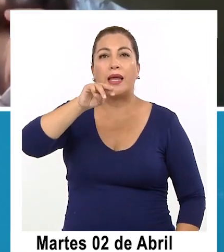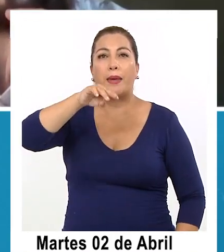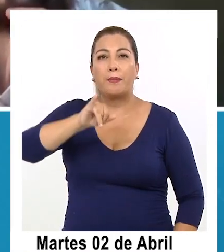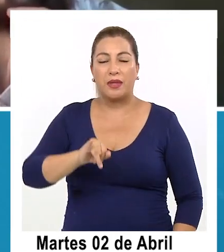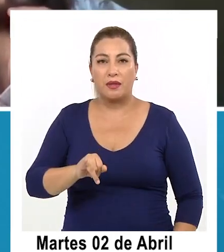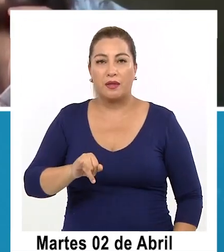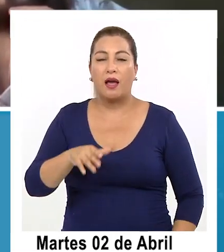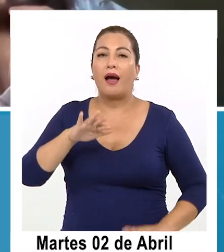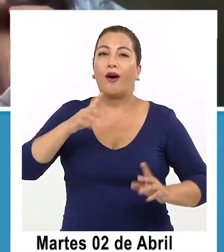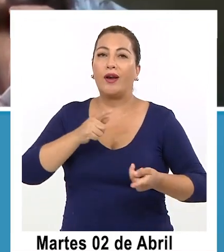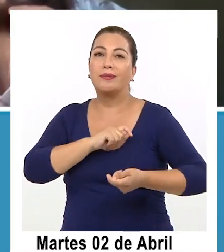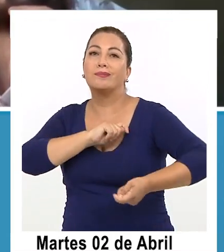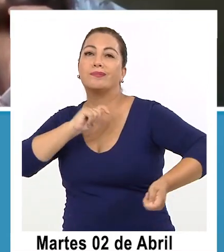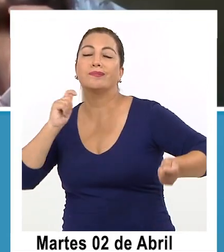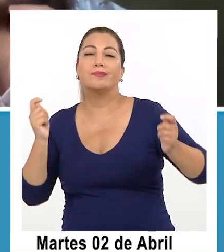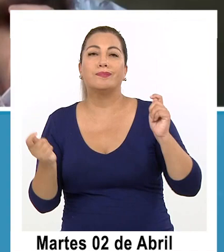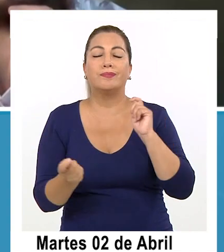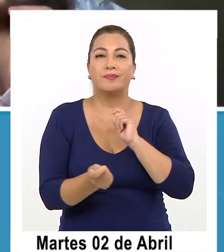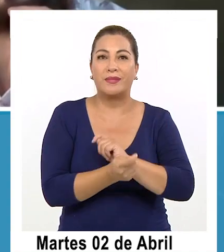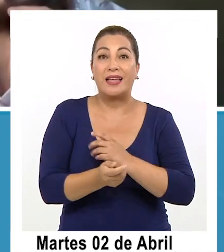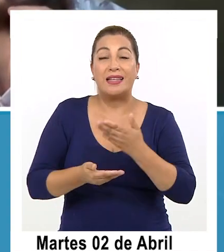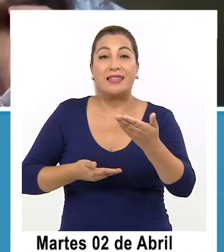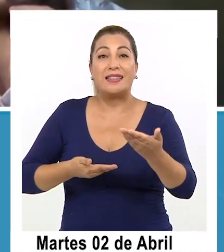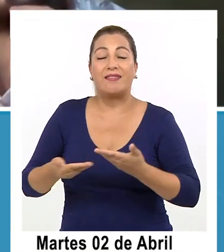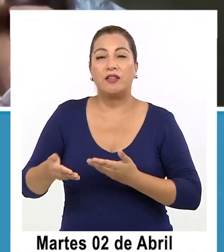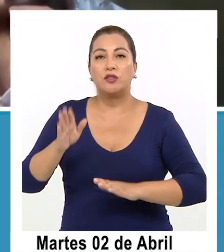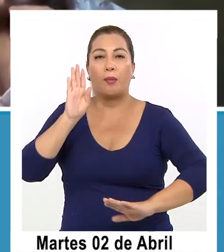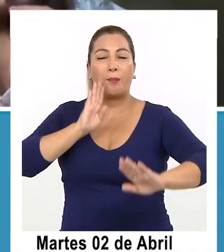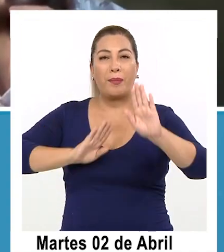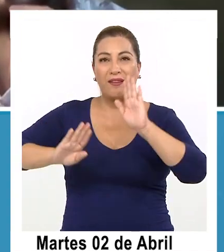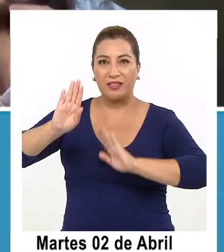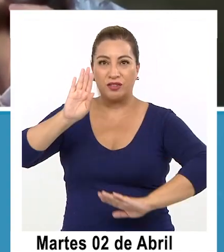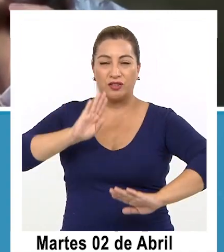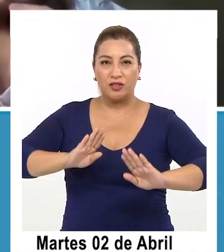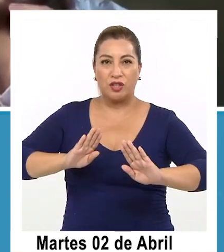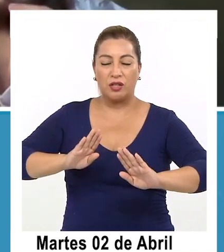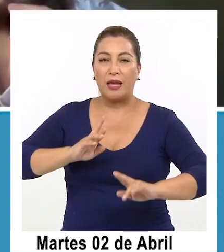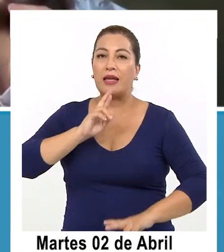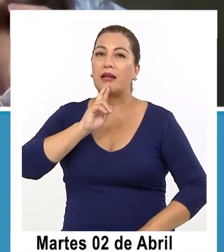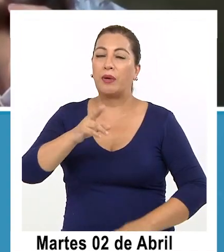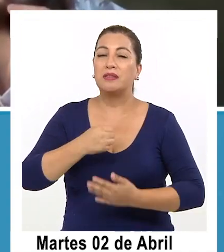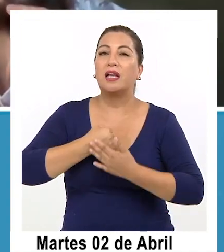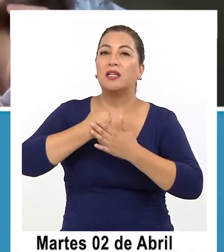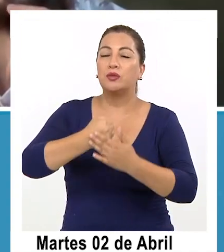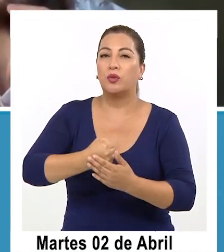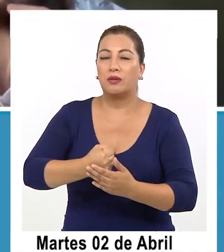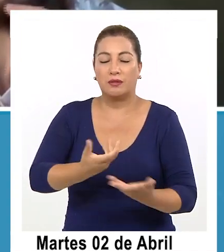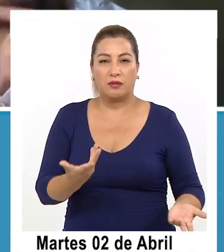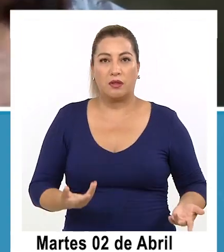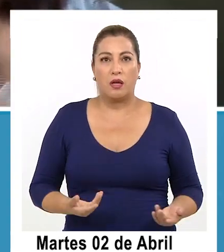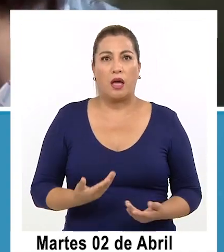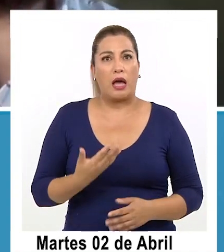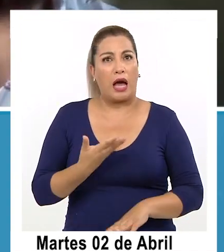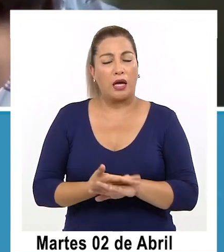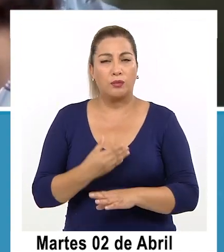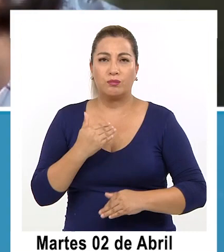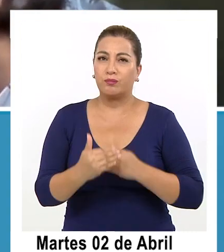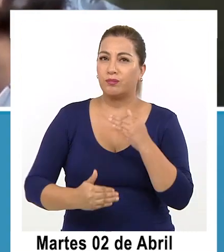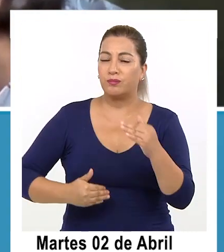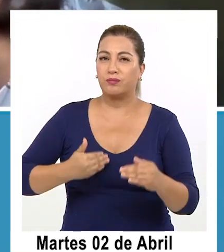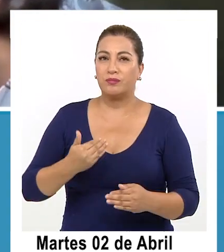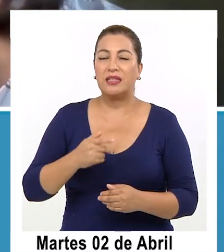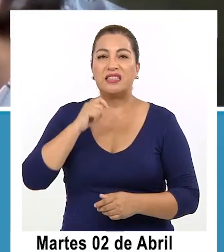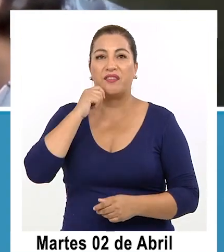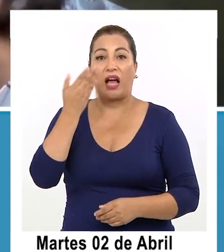CENAPRED el servicio nacional de prevención y respuesta ante desastre hay un tremendo avance respecto de lo que era tener